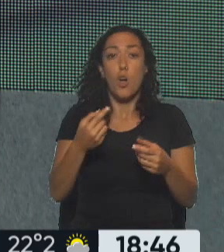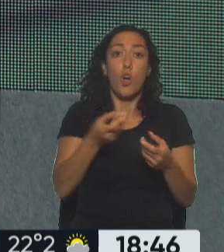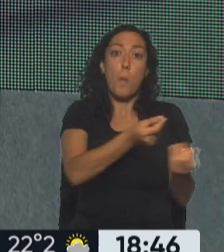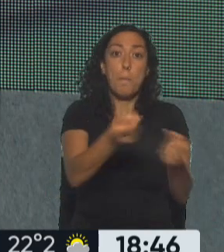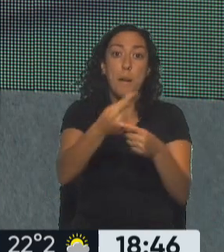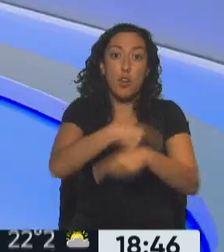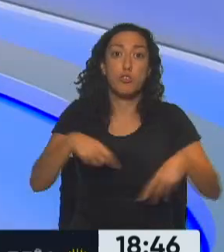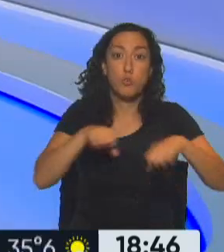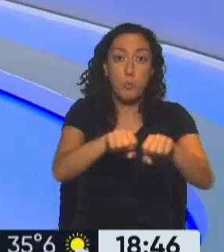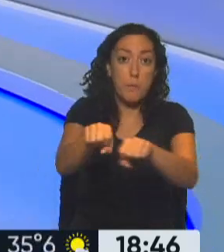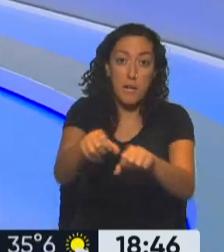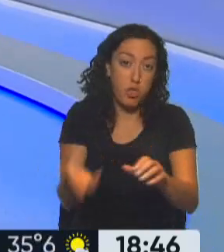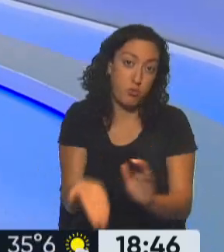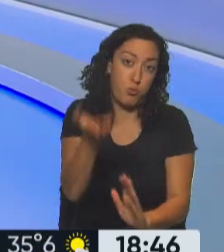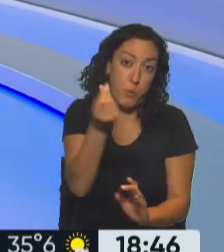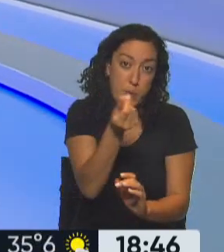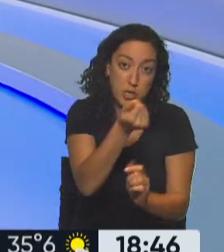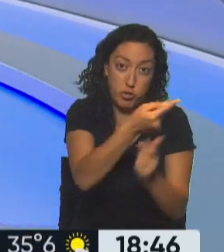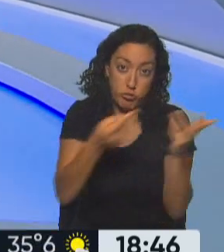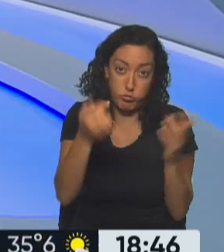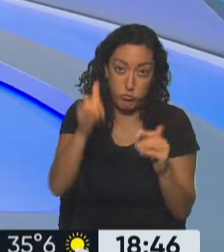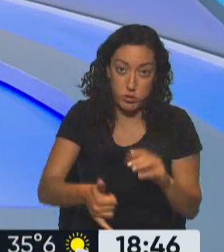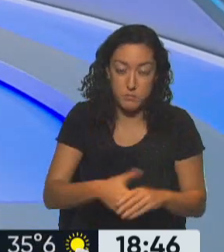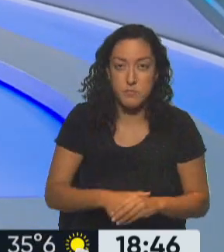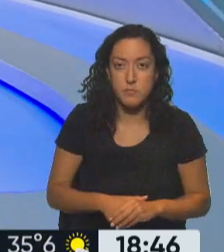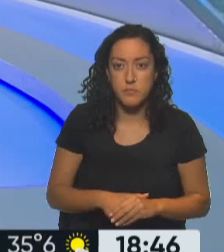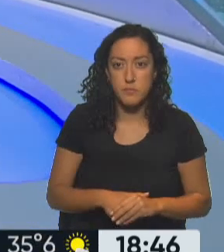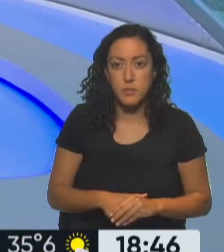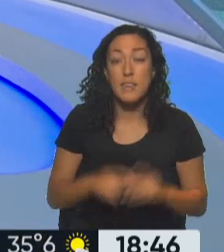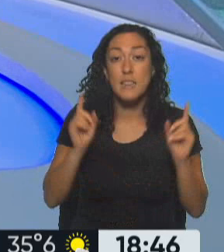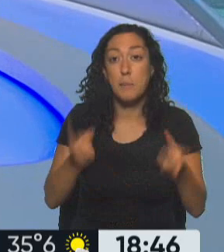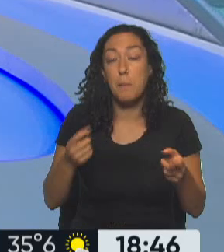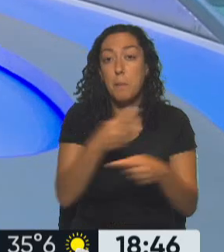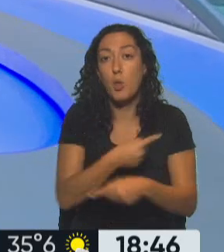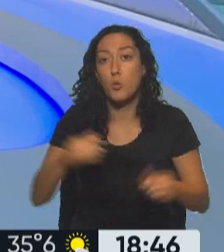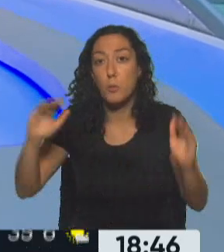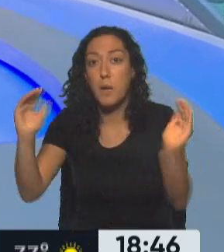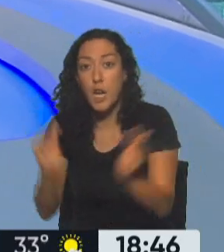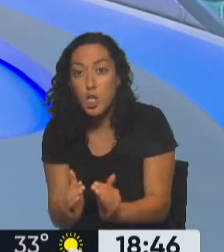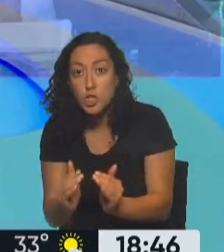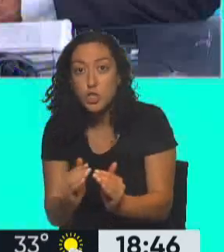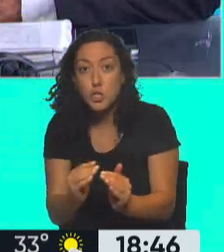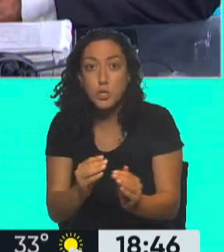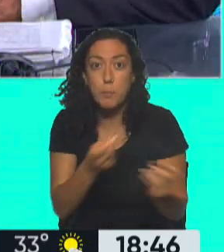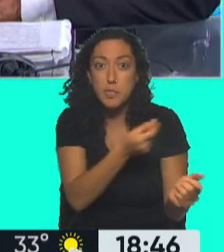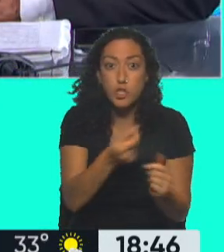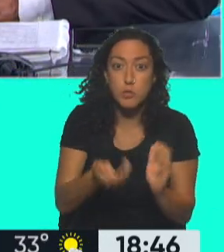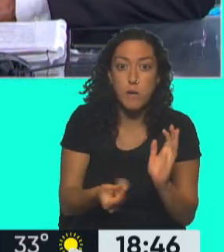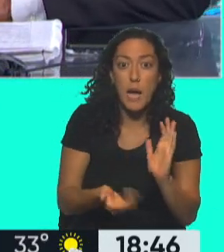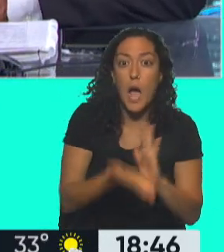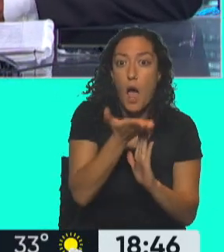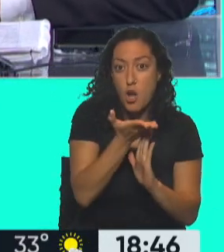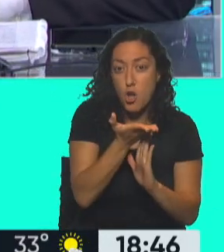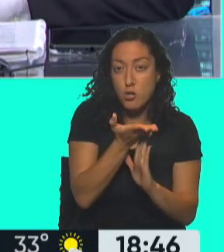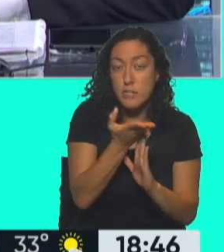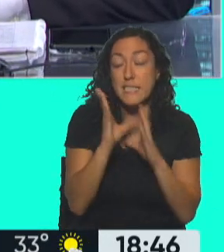Lo que sube es la góndola y sube la góndola los precios y bajan los productos. Cada vez hay menos productos en góndola. Las verificaciones que está haciendo